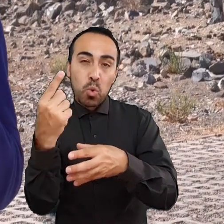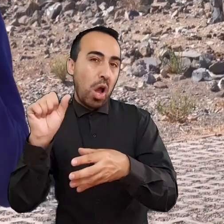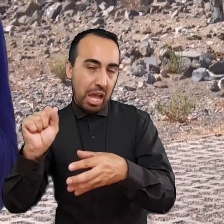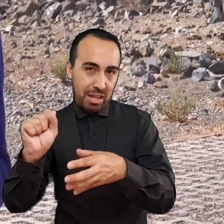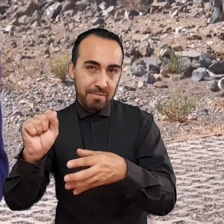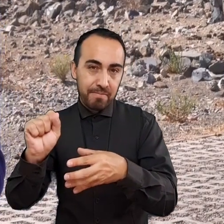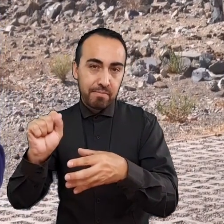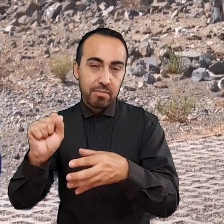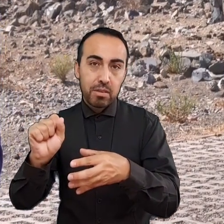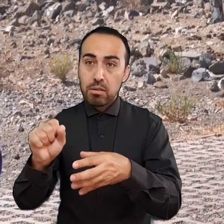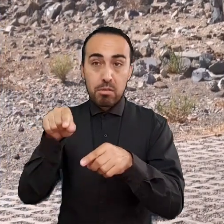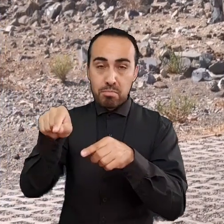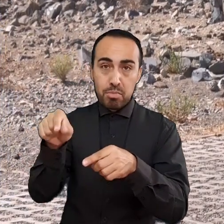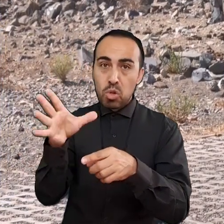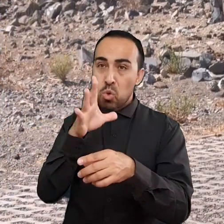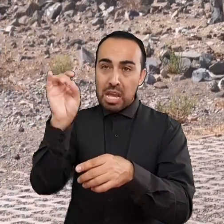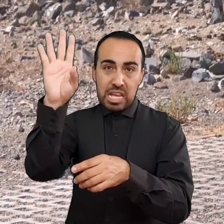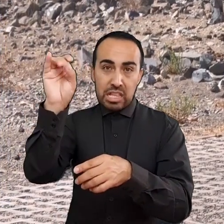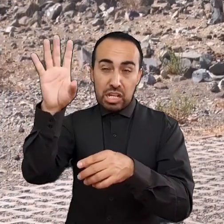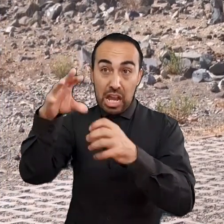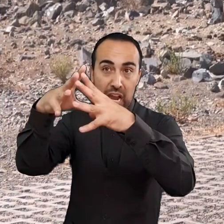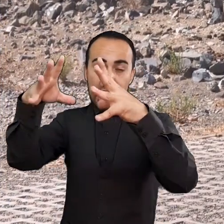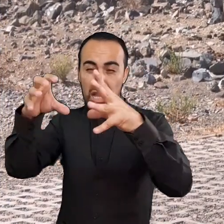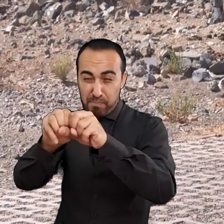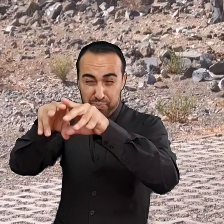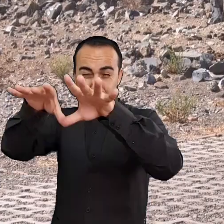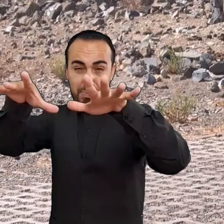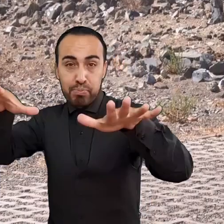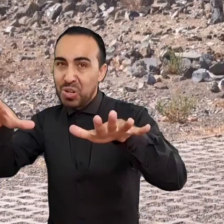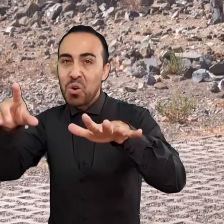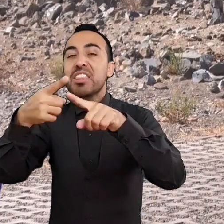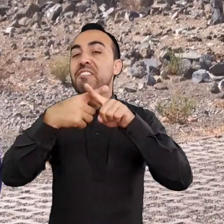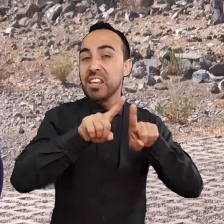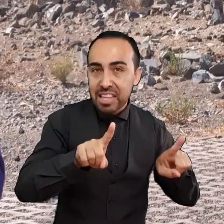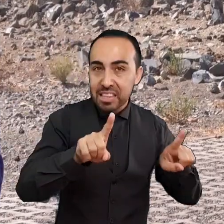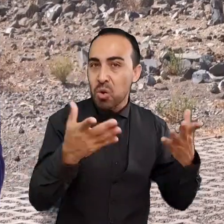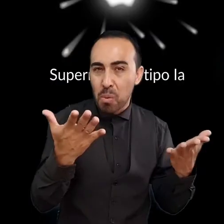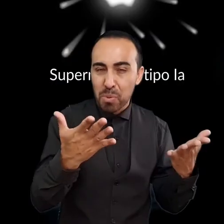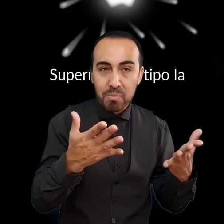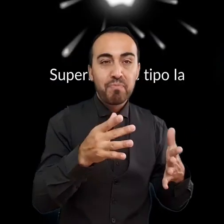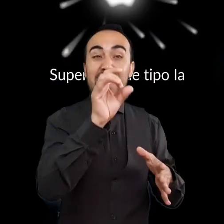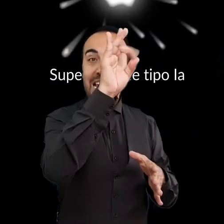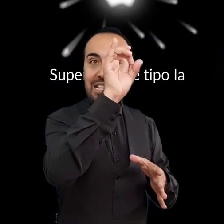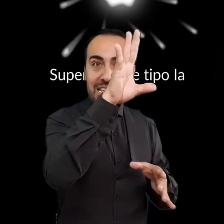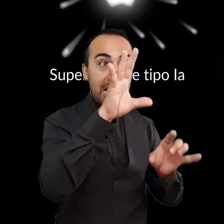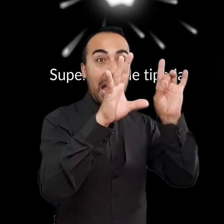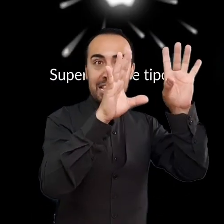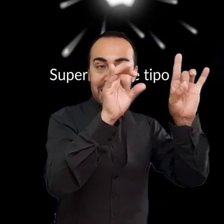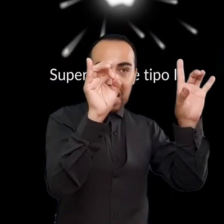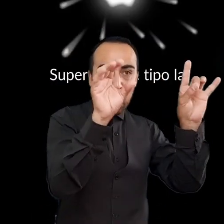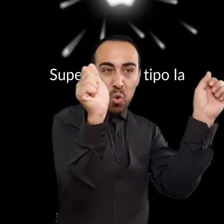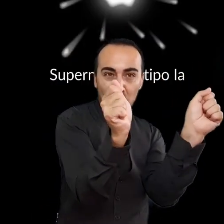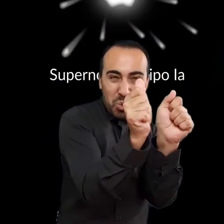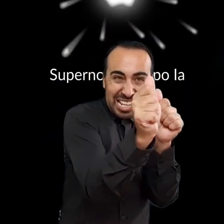no provienen de estrellas masivas y se producen en sistemas estelares binarios, en los que una de las componentes es